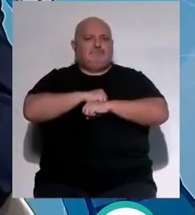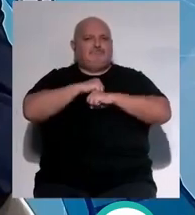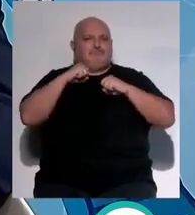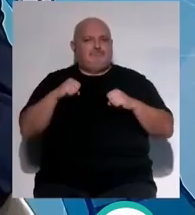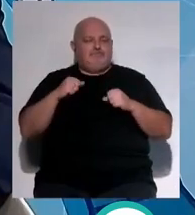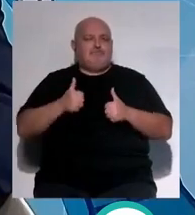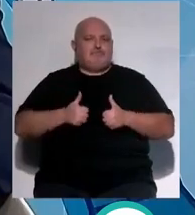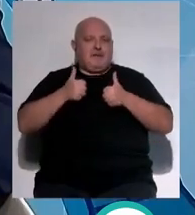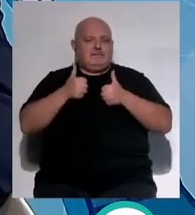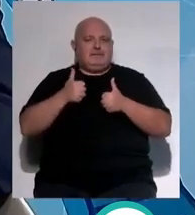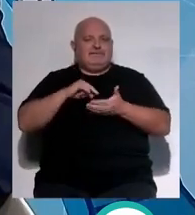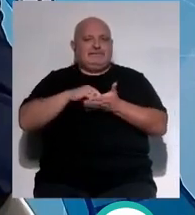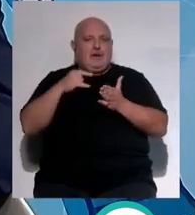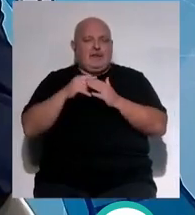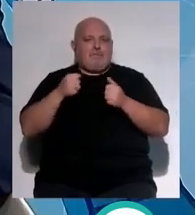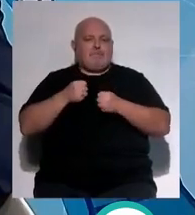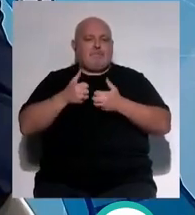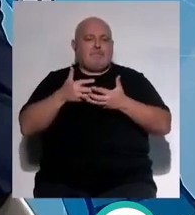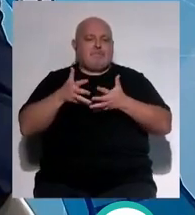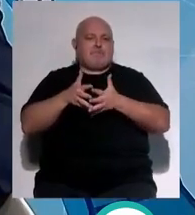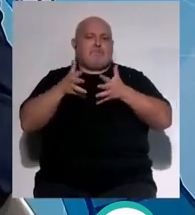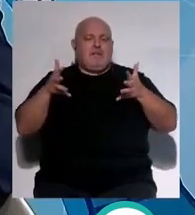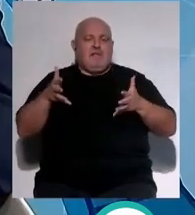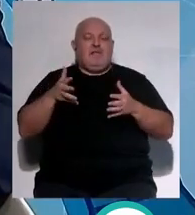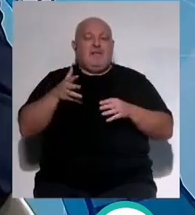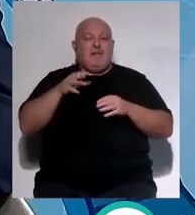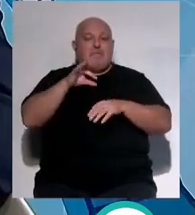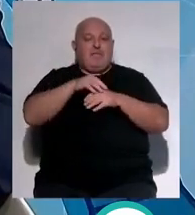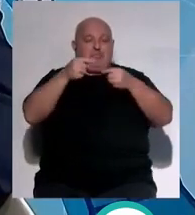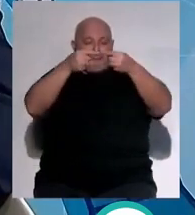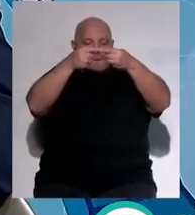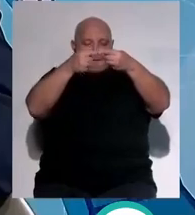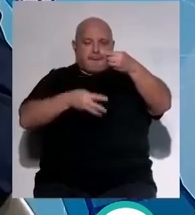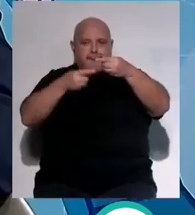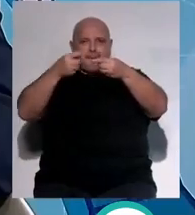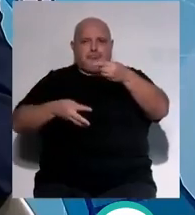más tecnología y un cuadro médico aún más reforzado es decir